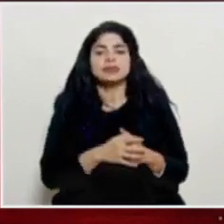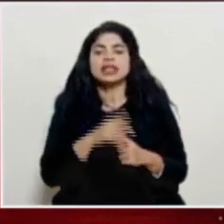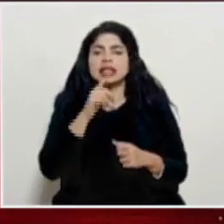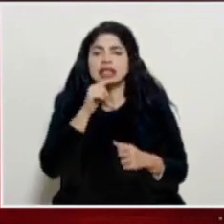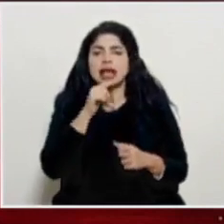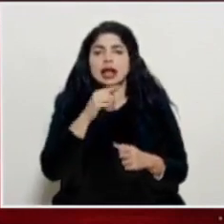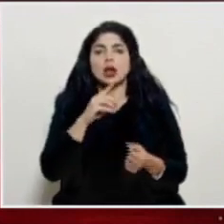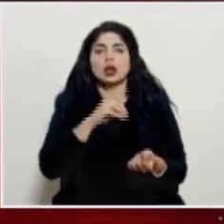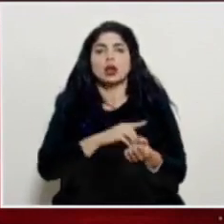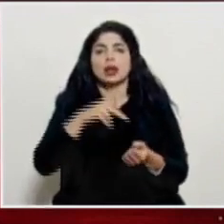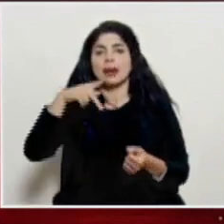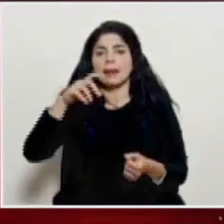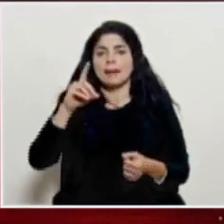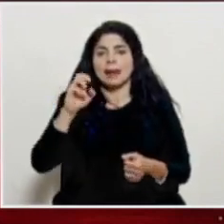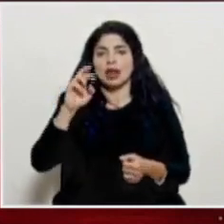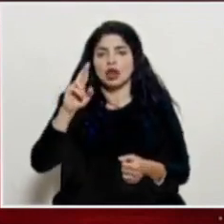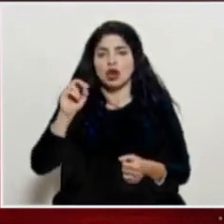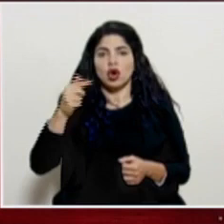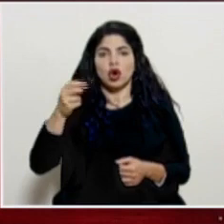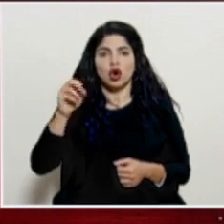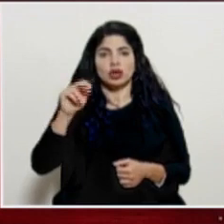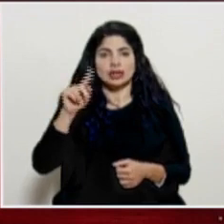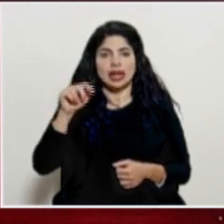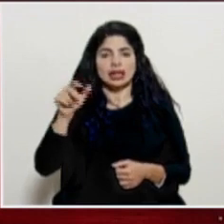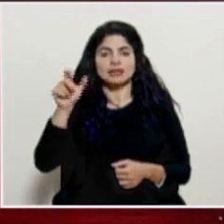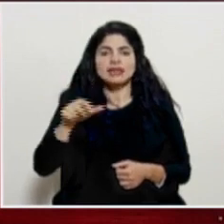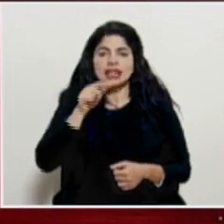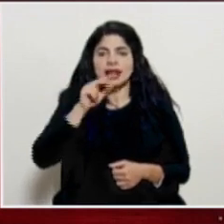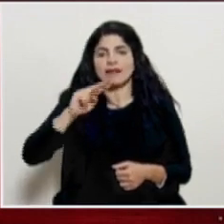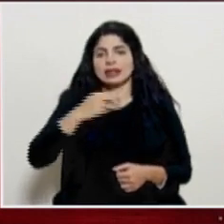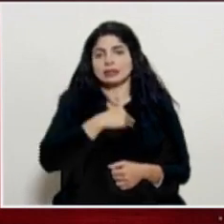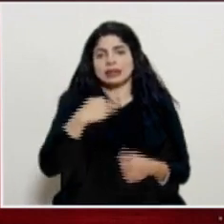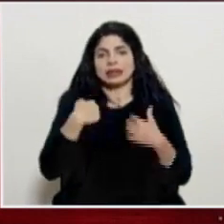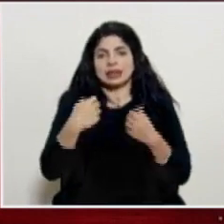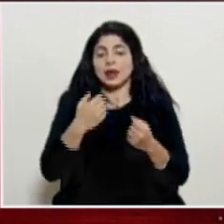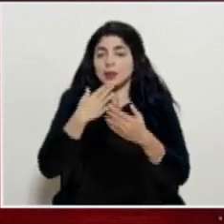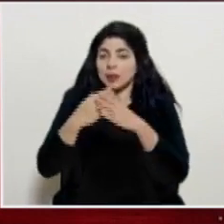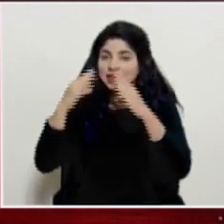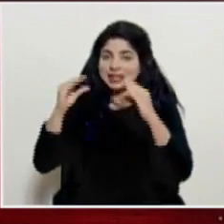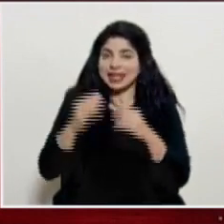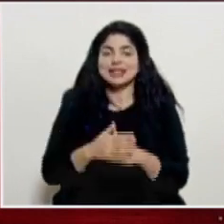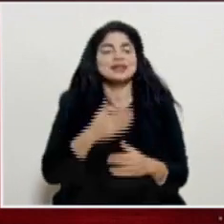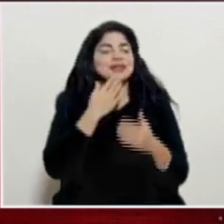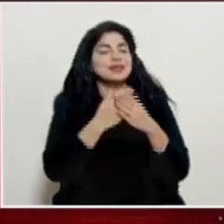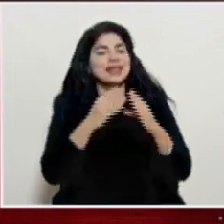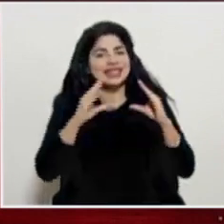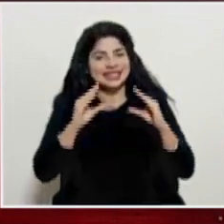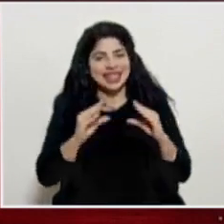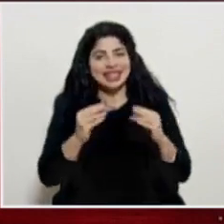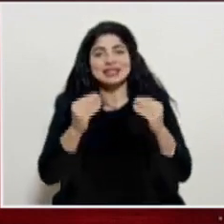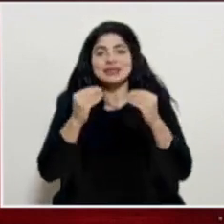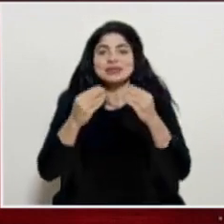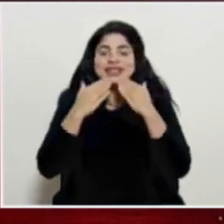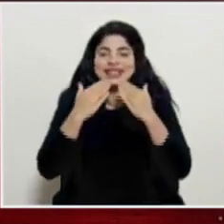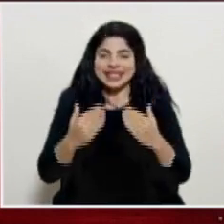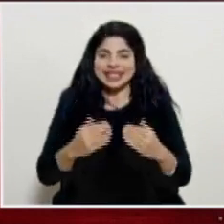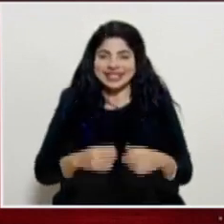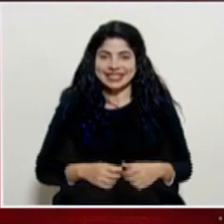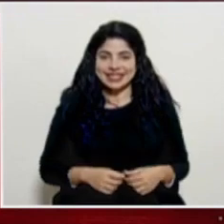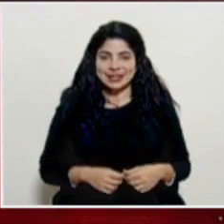palabra al doctor Pedro González, viceministro de Salud. Muy buenas tardes, don Pedro. Muy buenas tardes, muchas gracias.